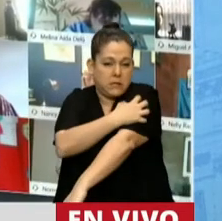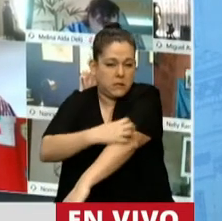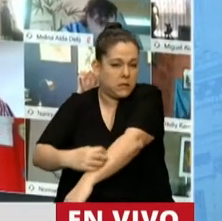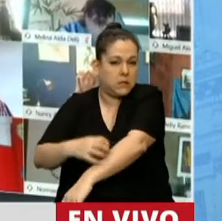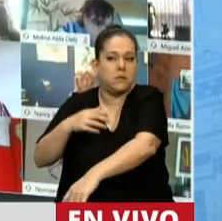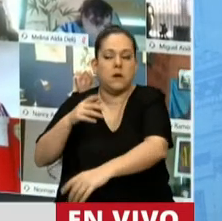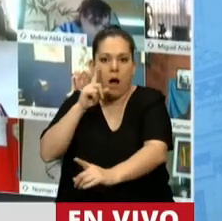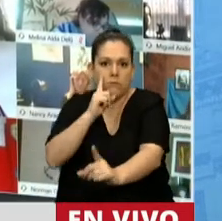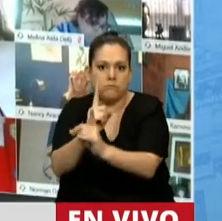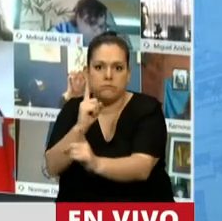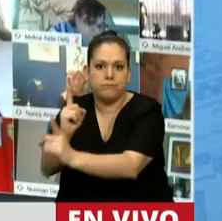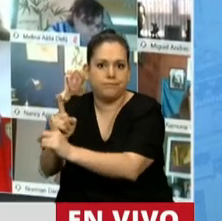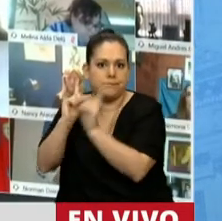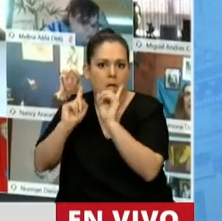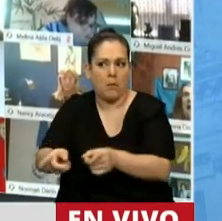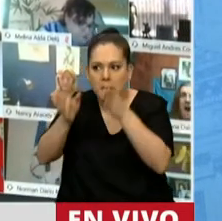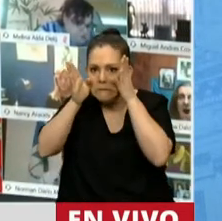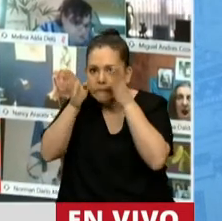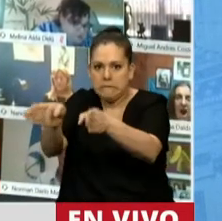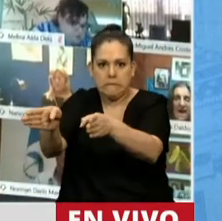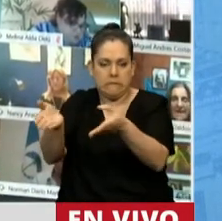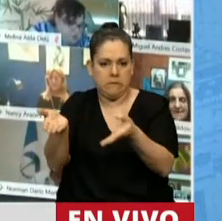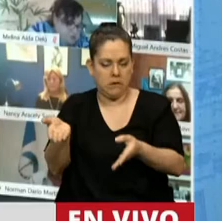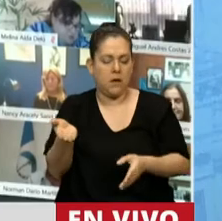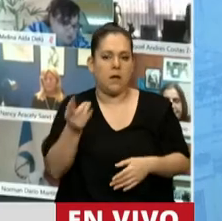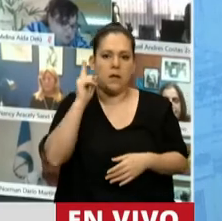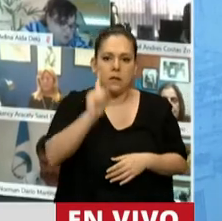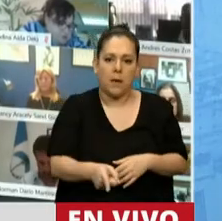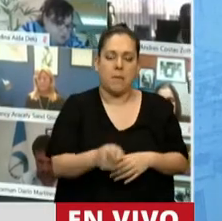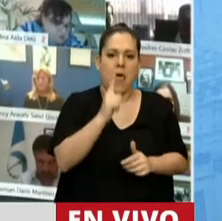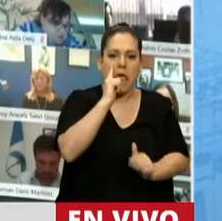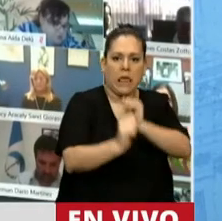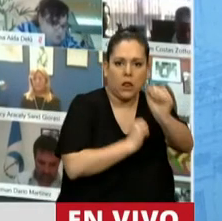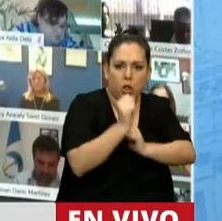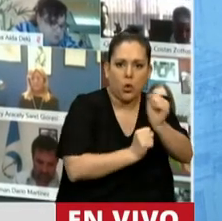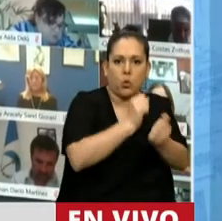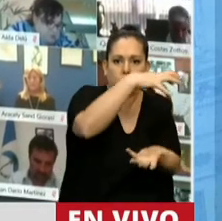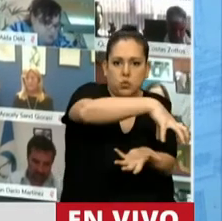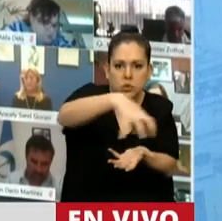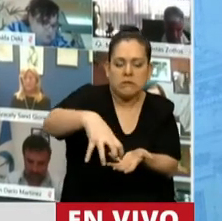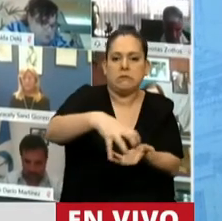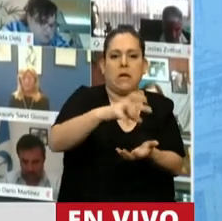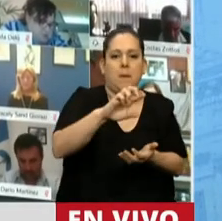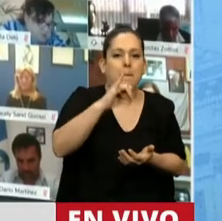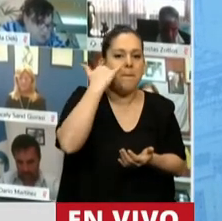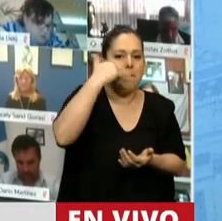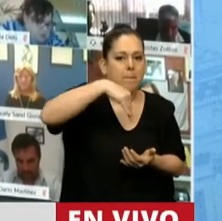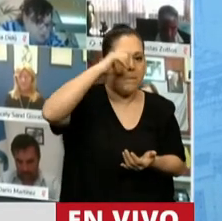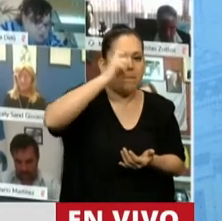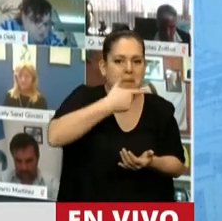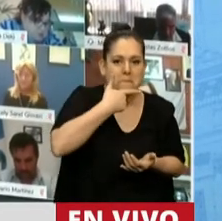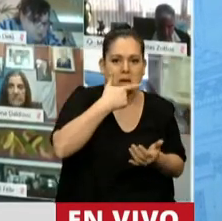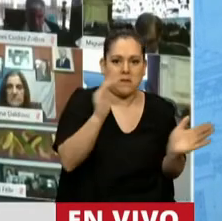Empezar a sostener también nuestra industria nacional, nuestras pymes, nuestras mini pymes,